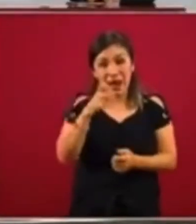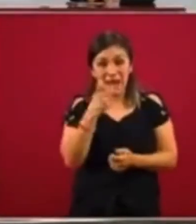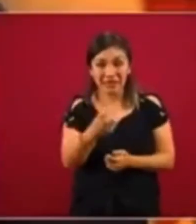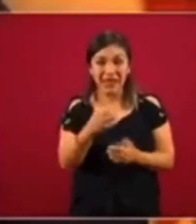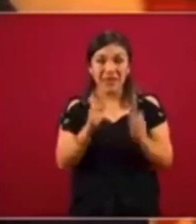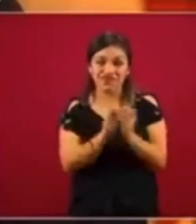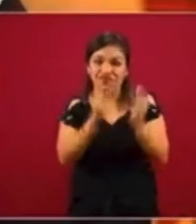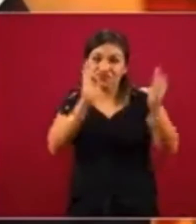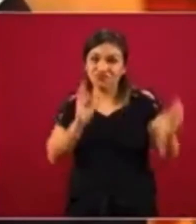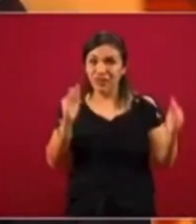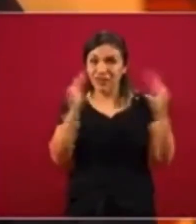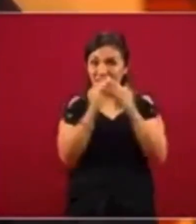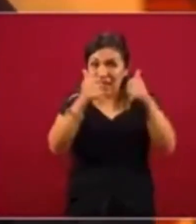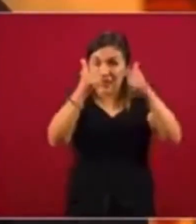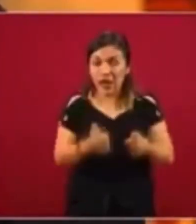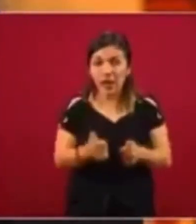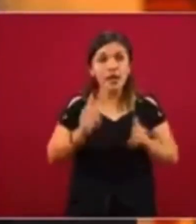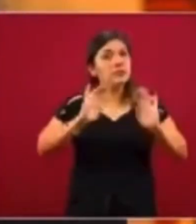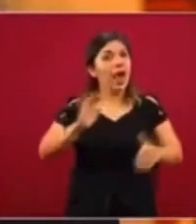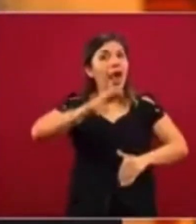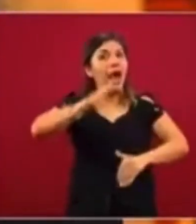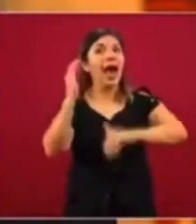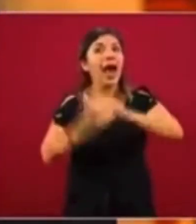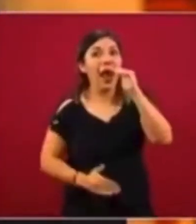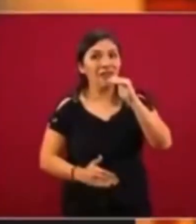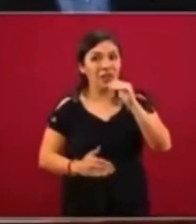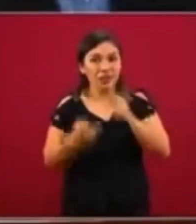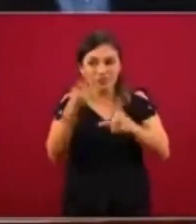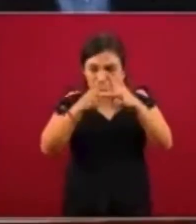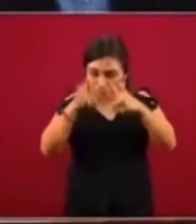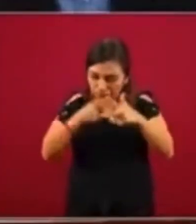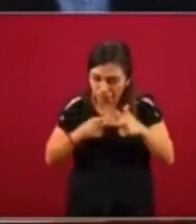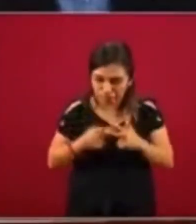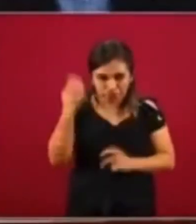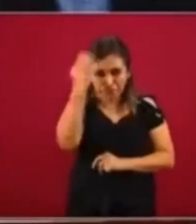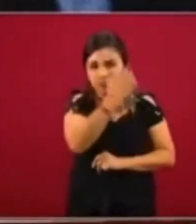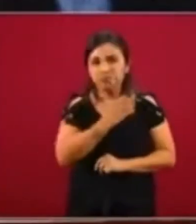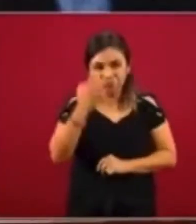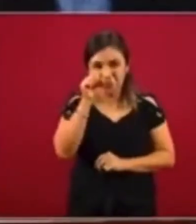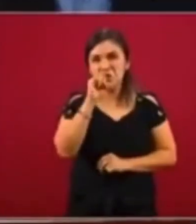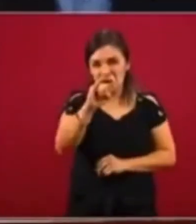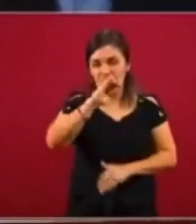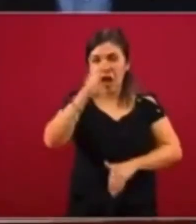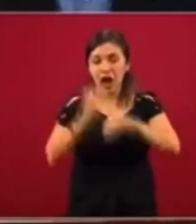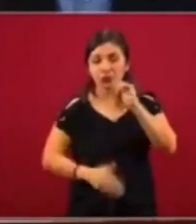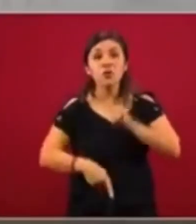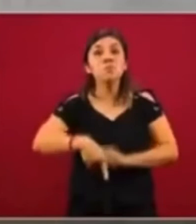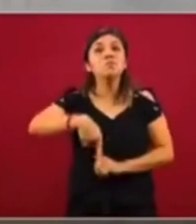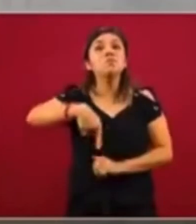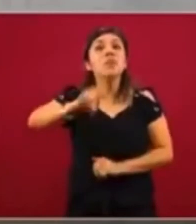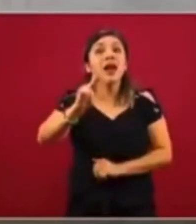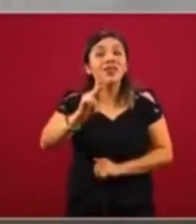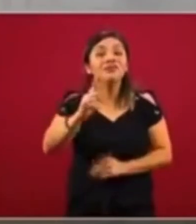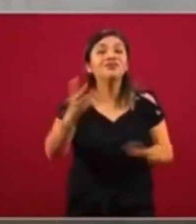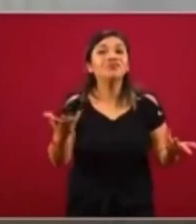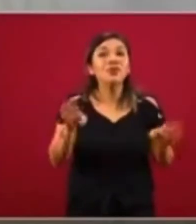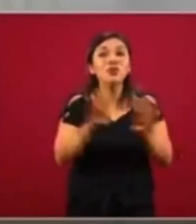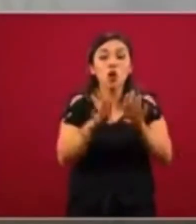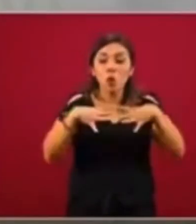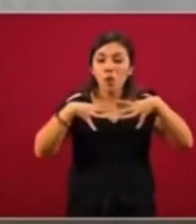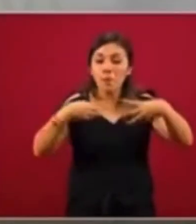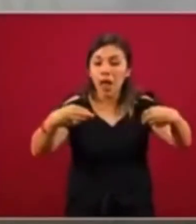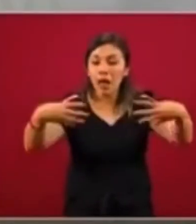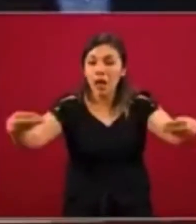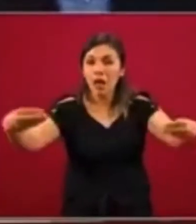Distancia llegan a su fin, llegan al fin programado, pero dada la heterogeneidad de la transmisión,